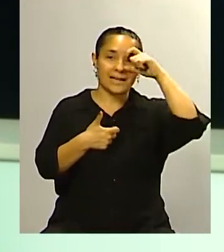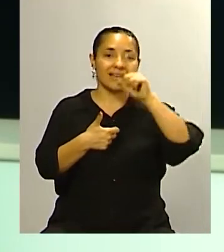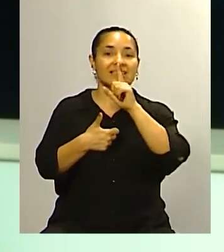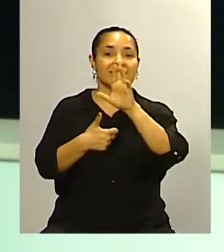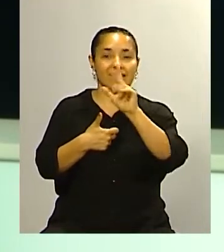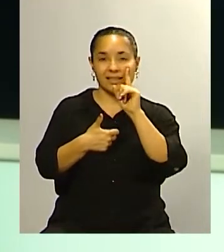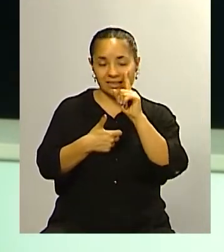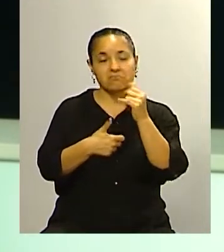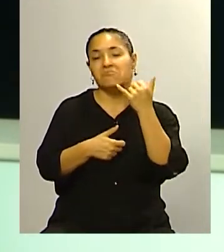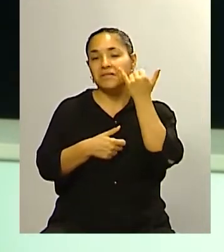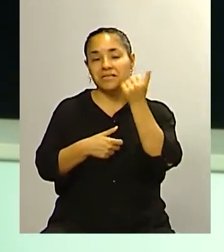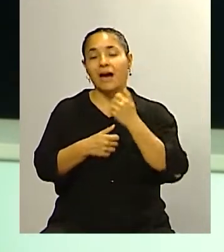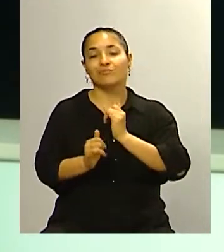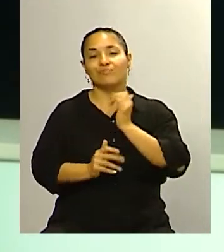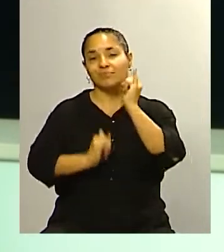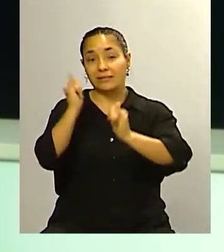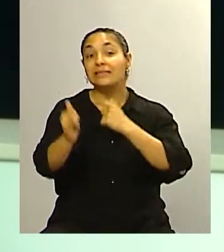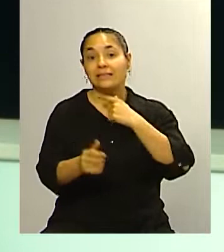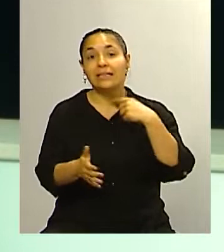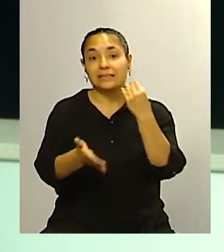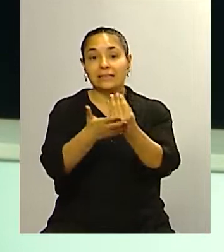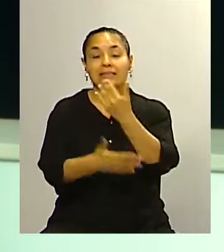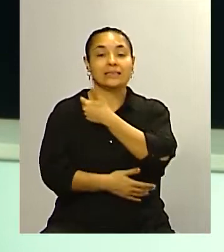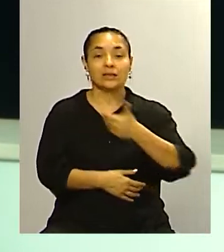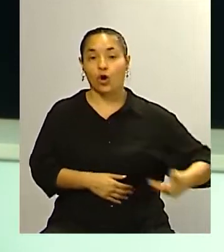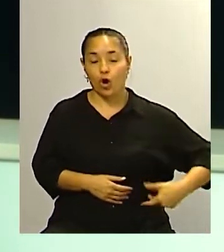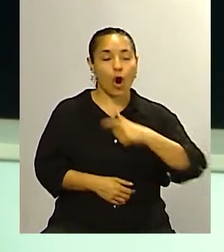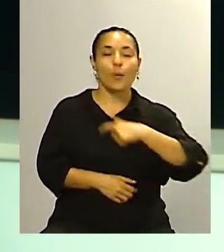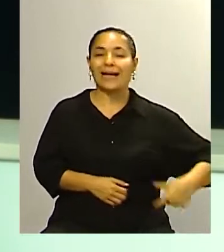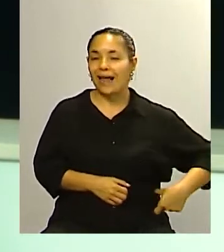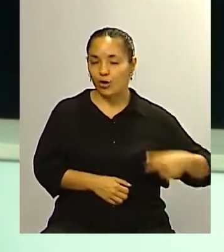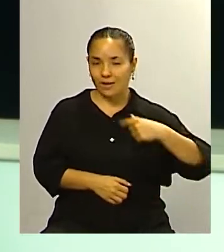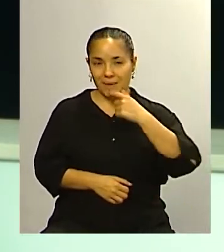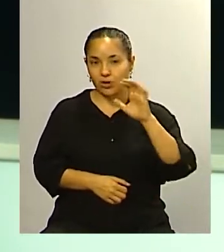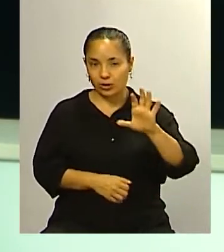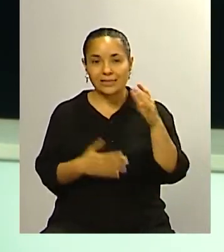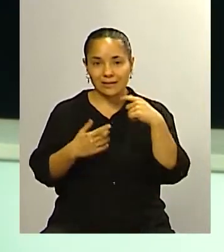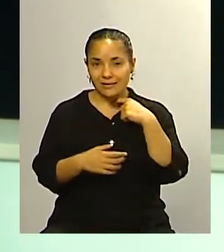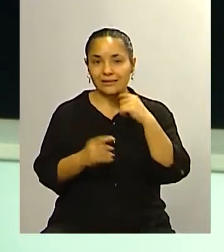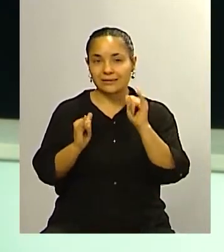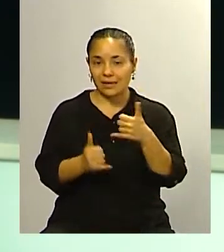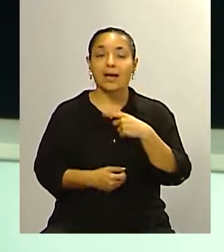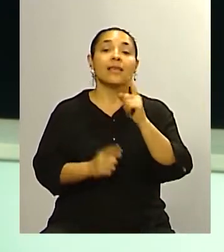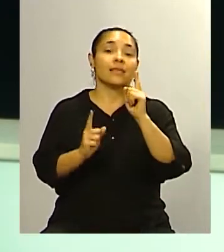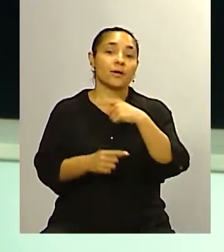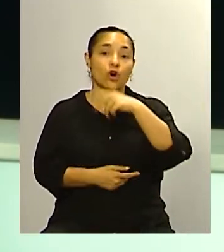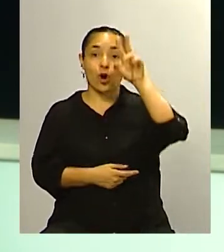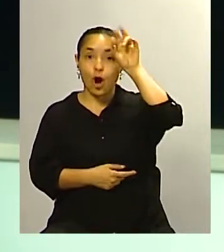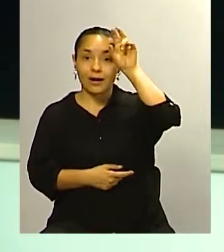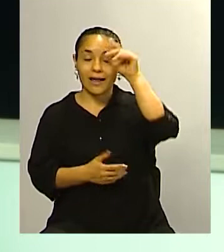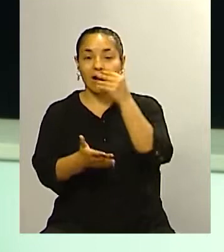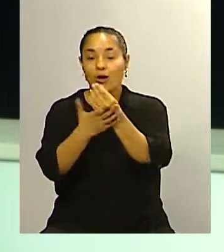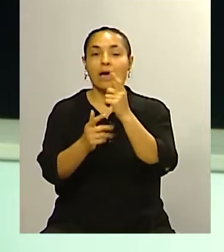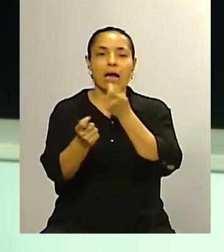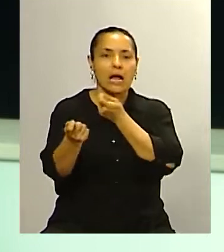ha manifestado que quiere ser gobernador de la provincia de Mendoza pero bueno también hay que decir que siempre la sombra de Alfredo Cornejo que ha tenido una muy